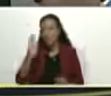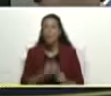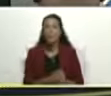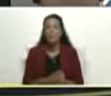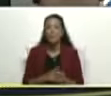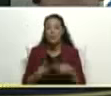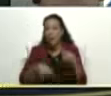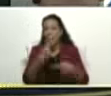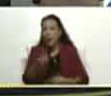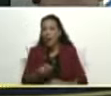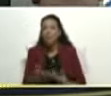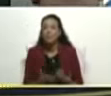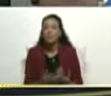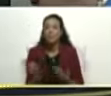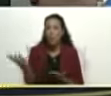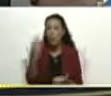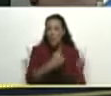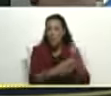el postcajo en Delcy?